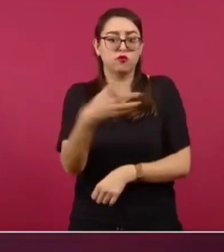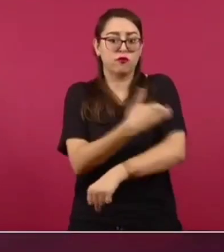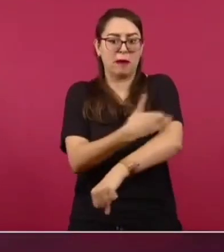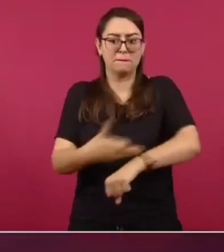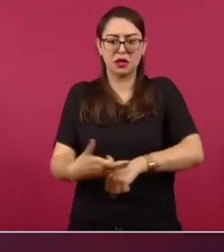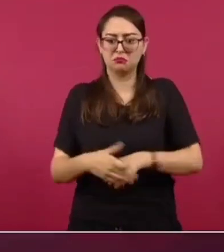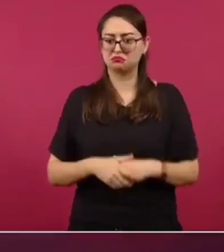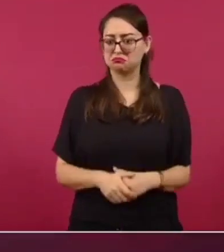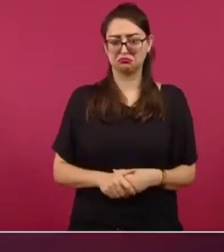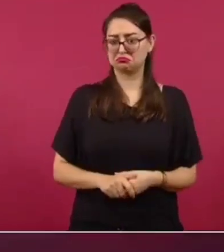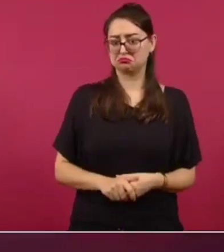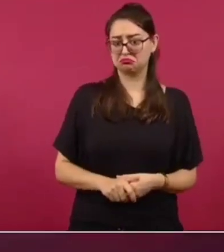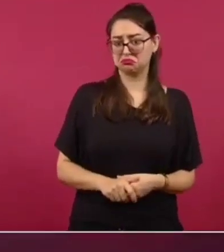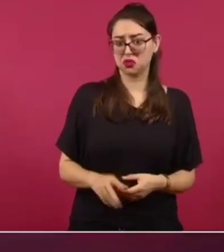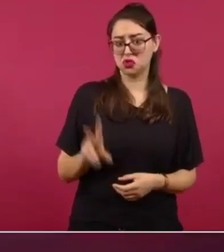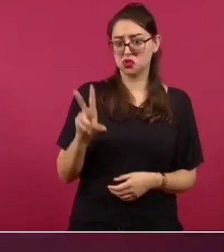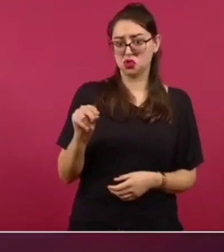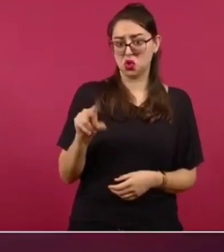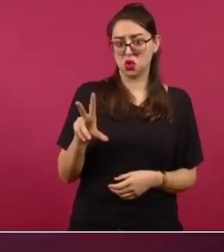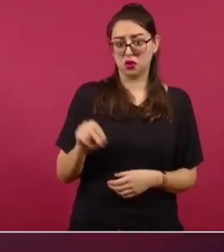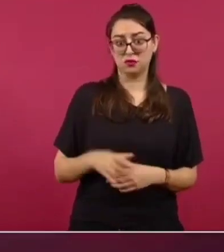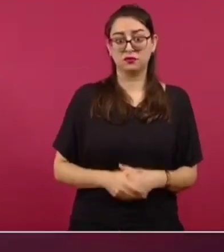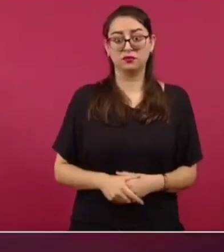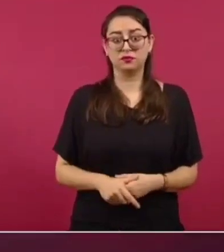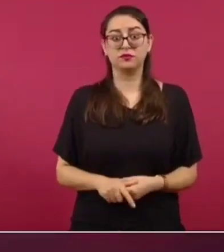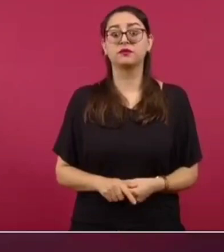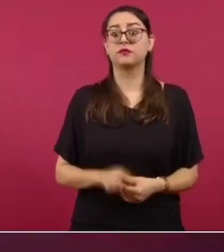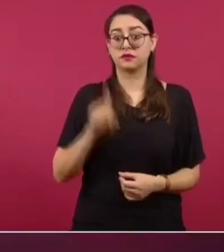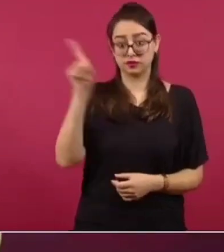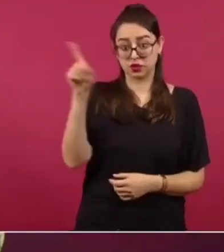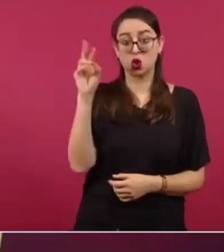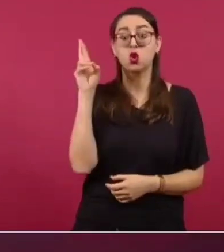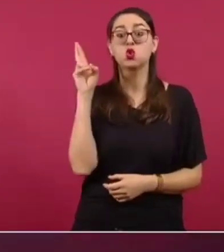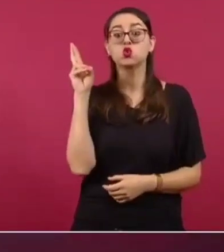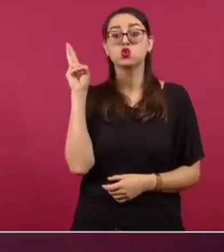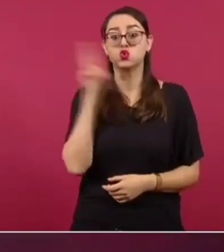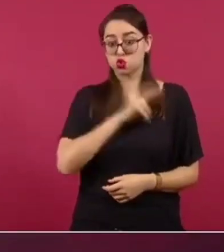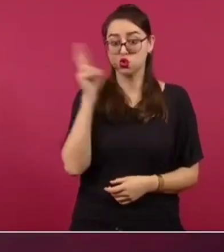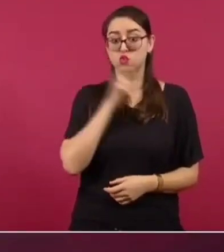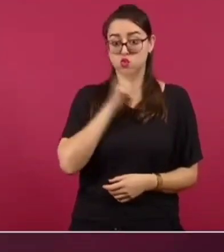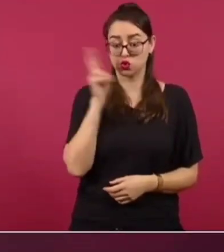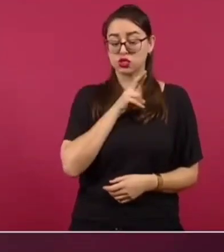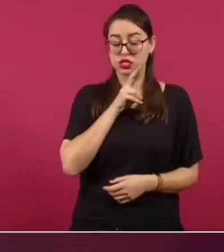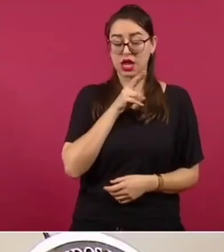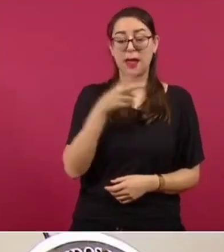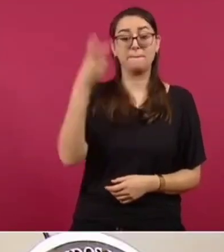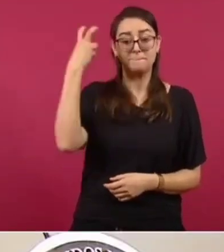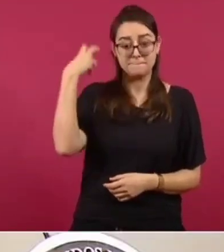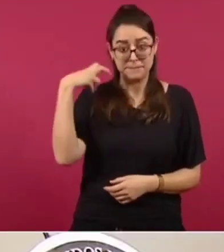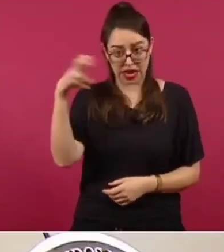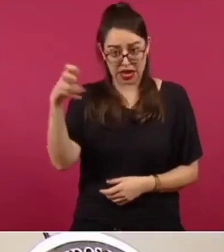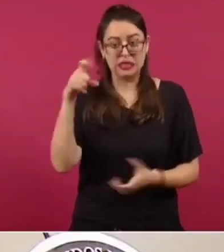ningún viaje. El que mencionaron de Rusia sí fue efectivos de personal militar.